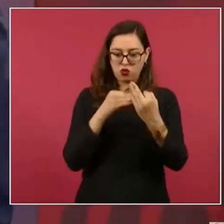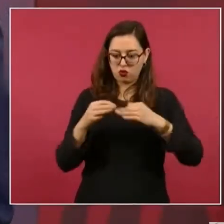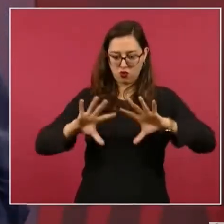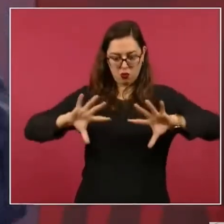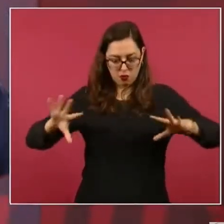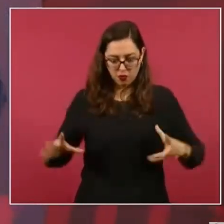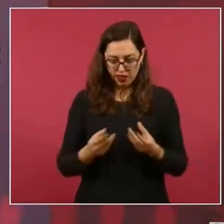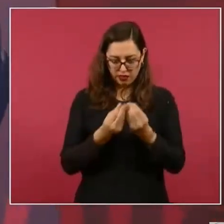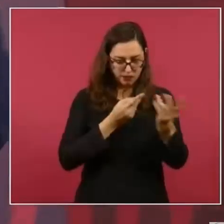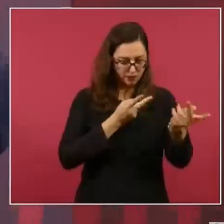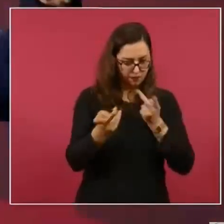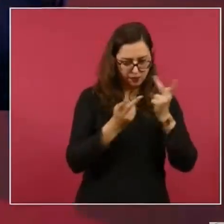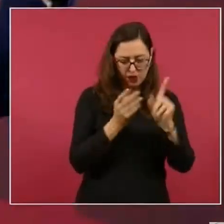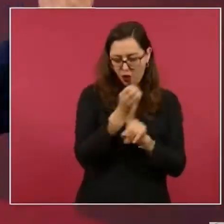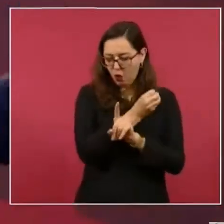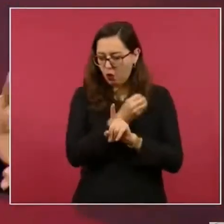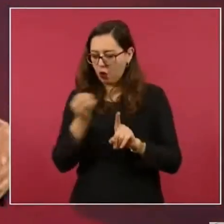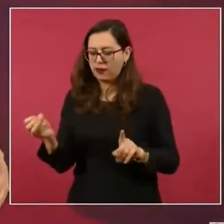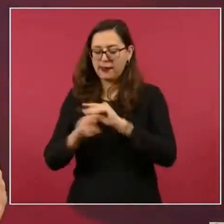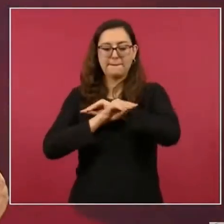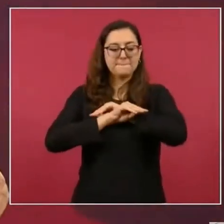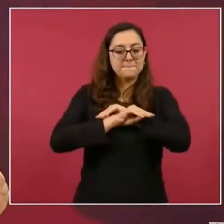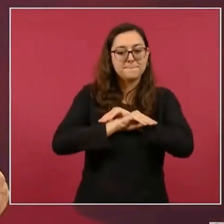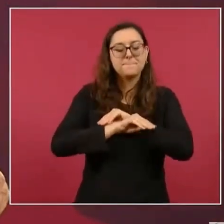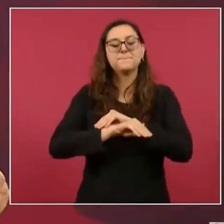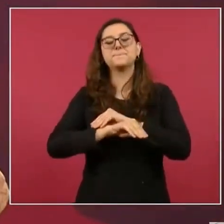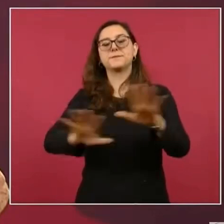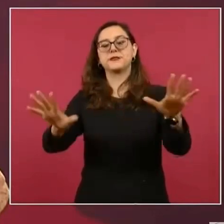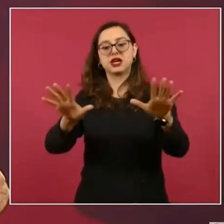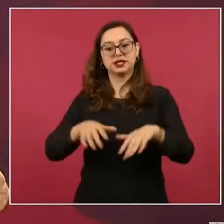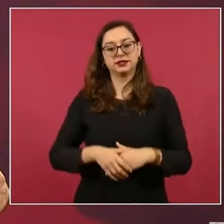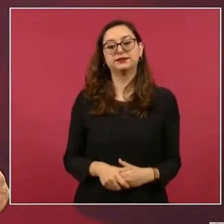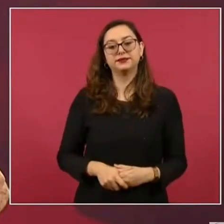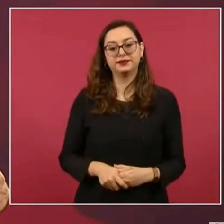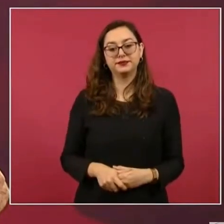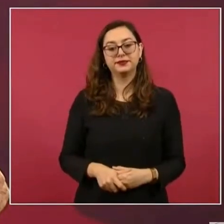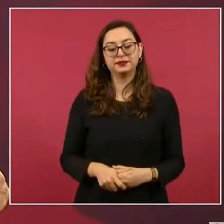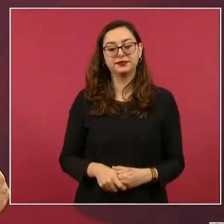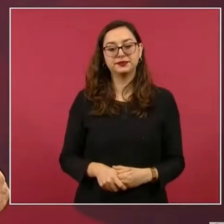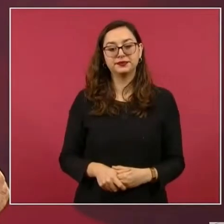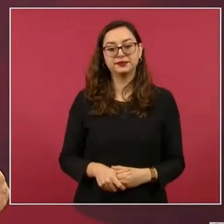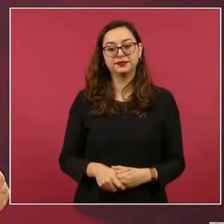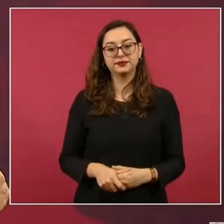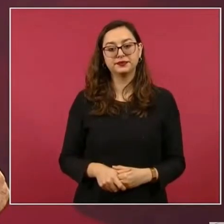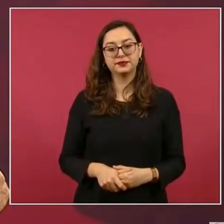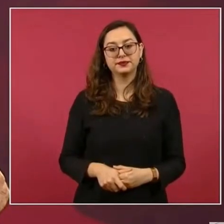O sea, tiene que darse a conocer.